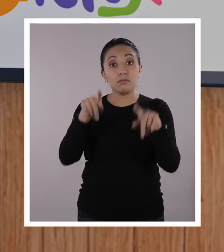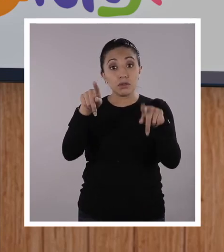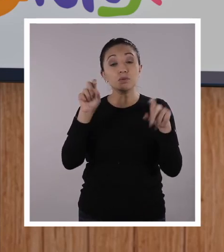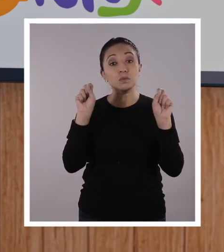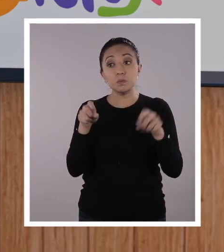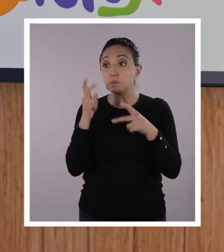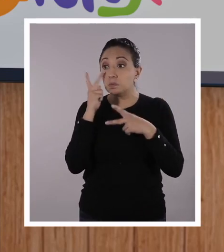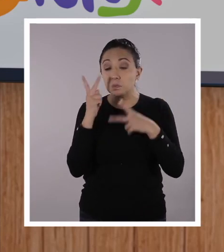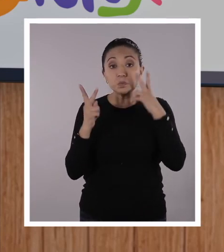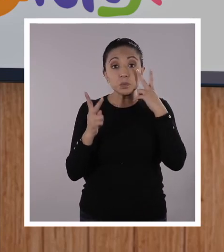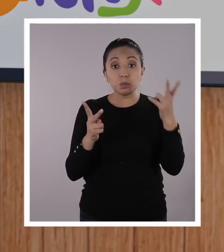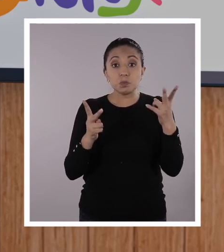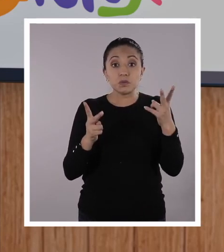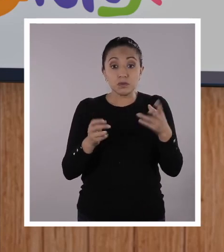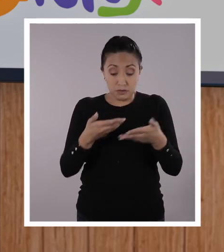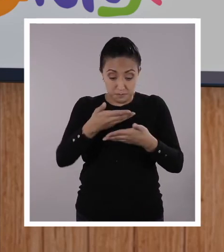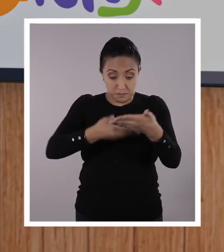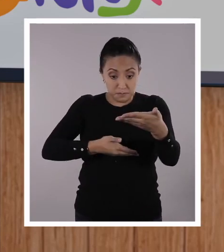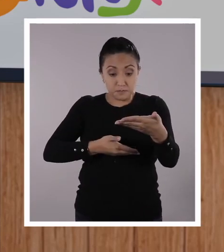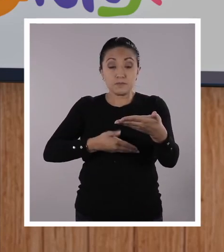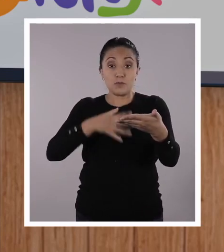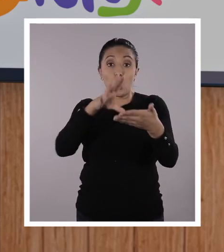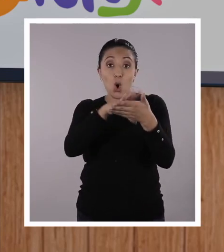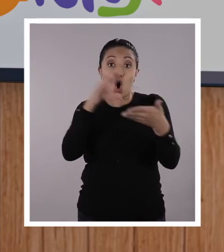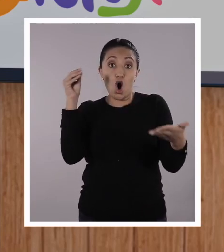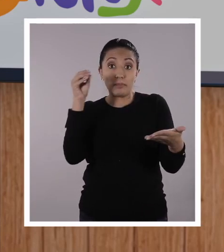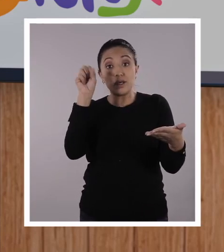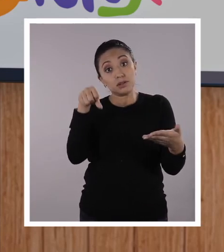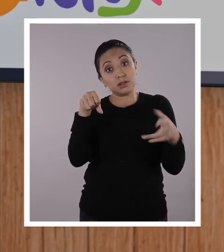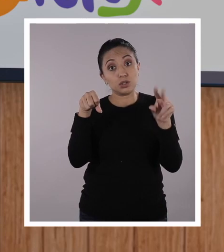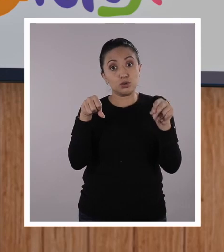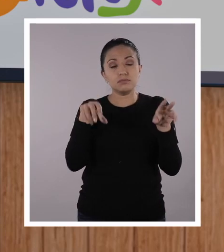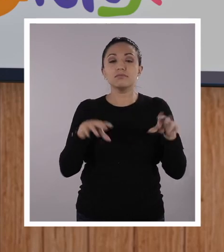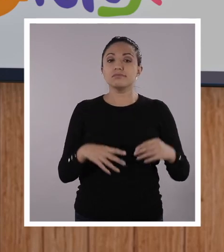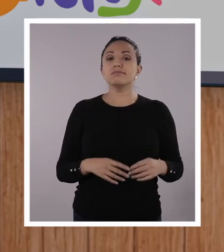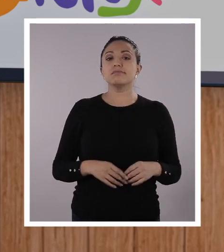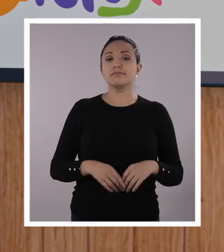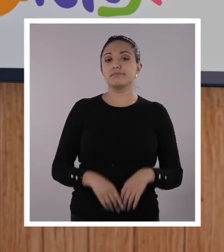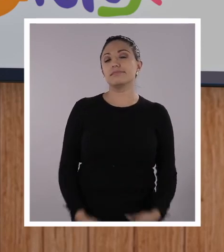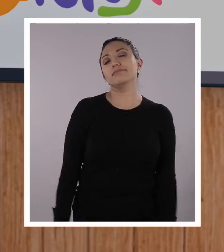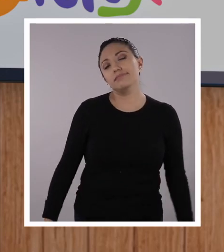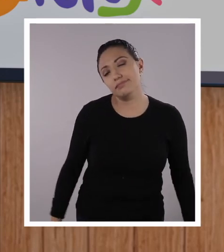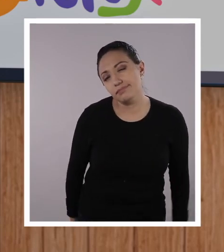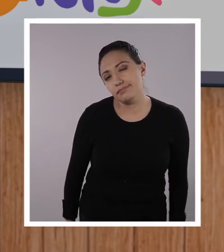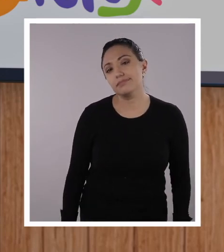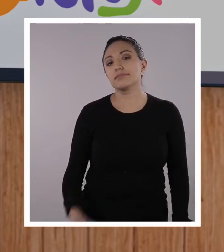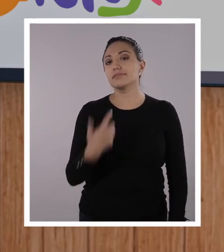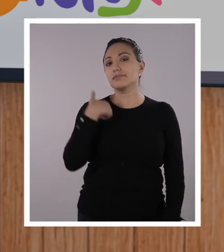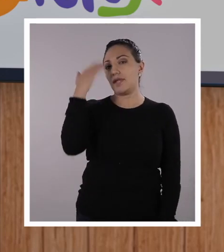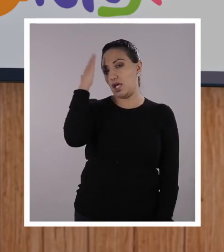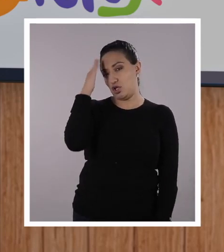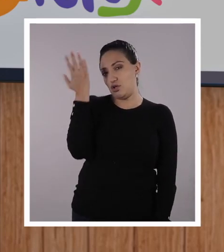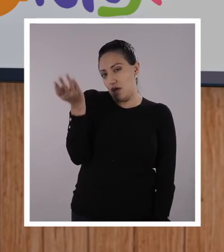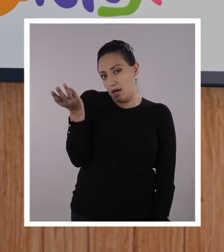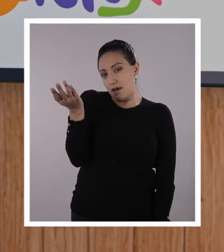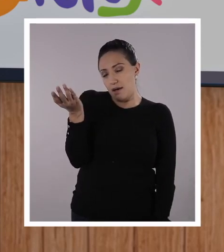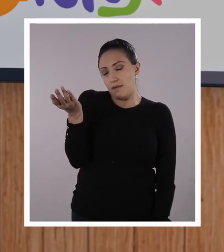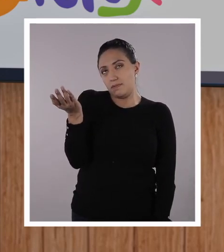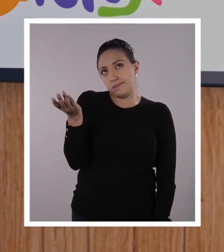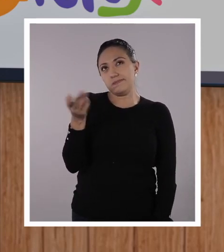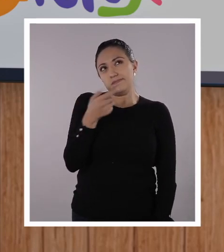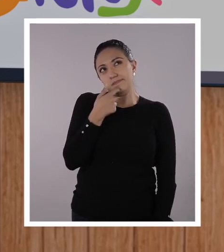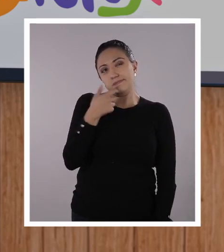identificar si es que en efecto es un plagio o no. Y yo sé, chicos y chicas, que en